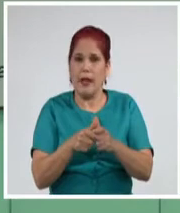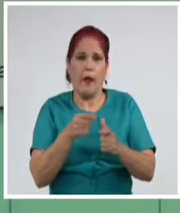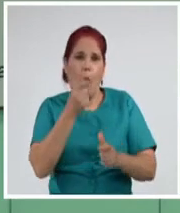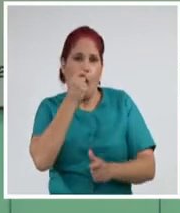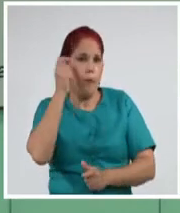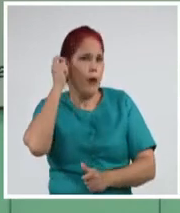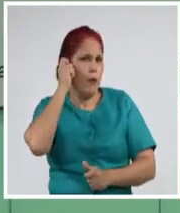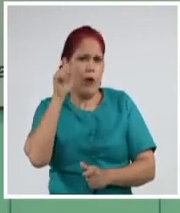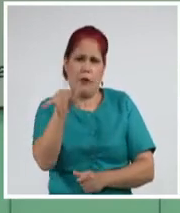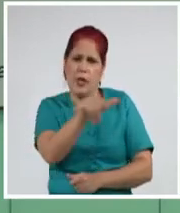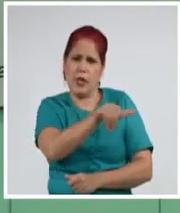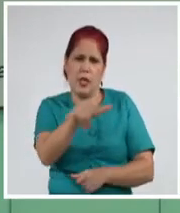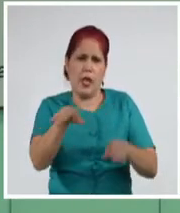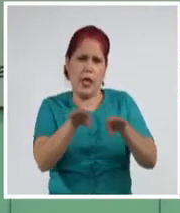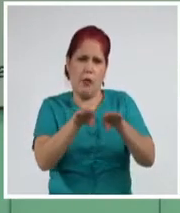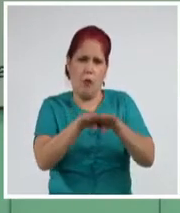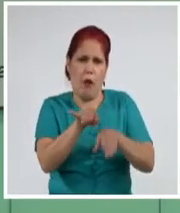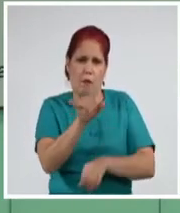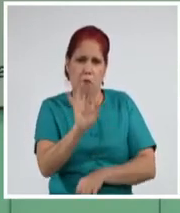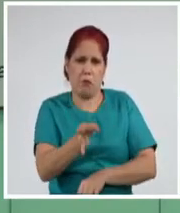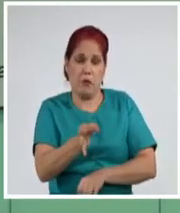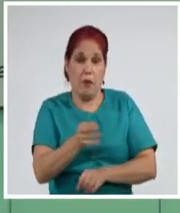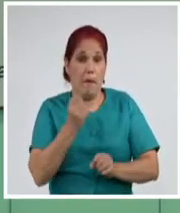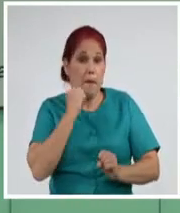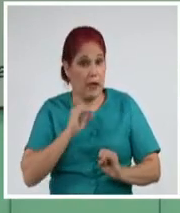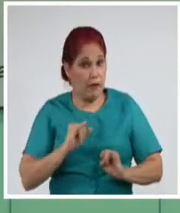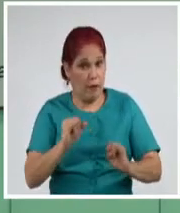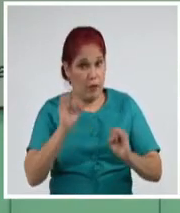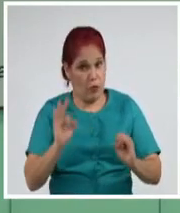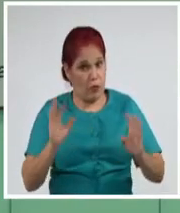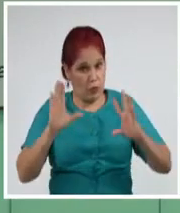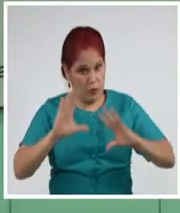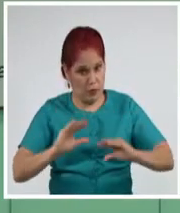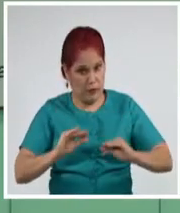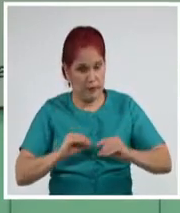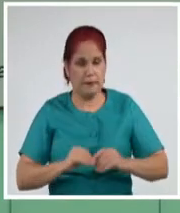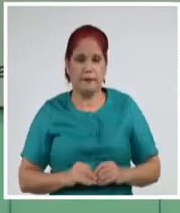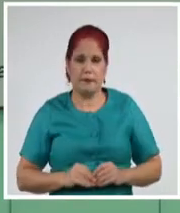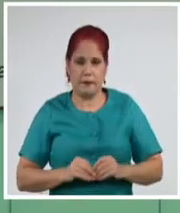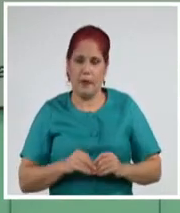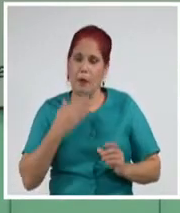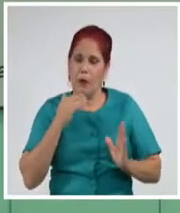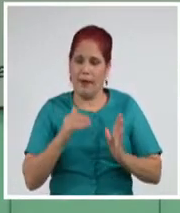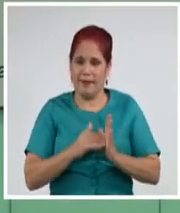género. Nosotros ampliaremos esta información en próximos espacios. Muy buenas tardes.